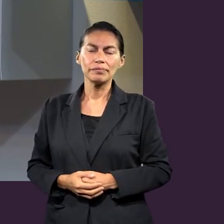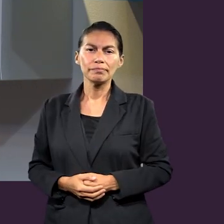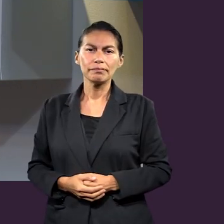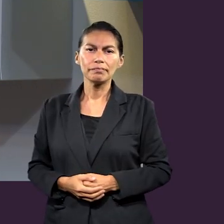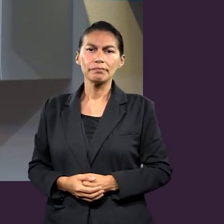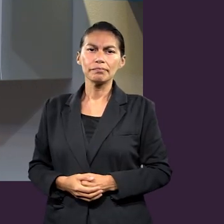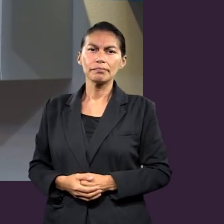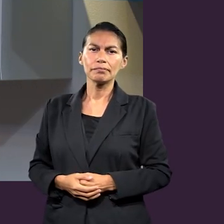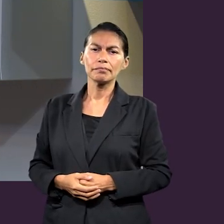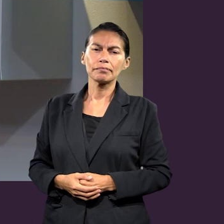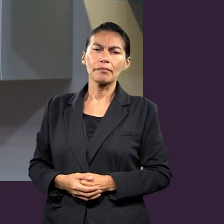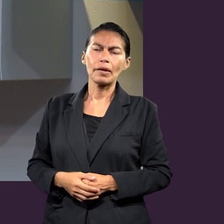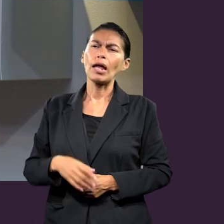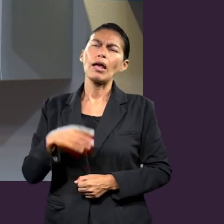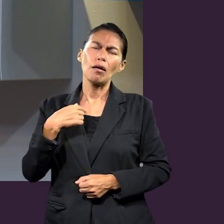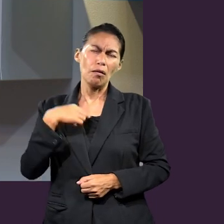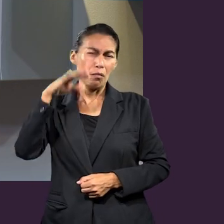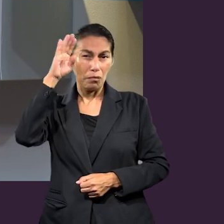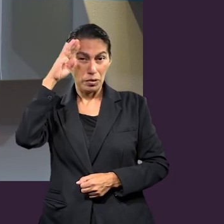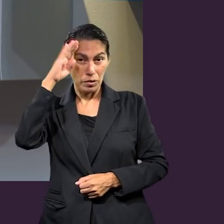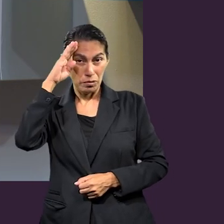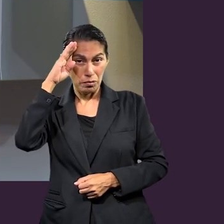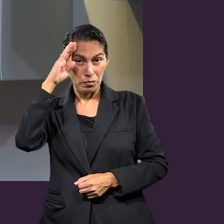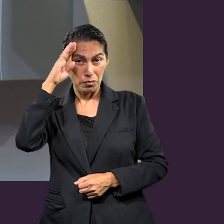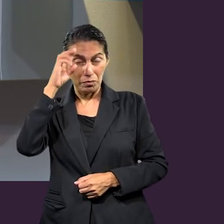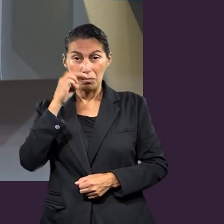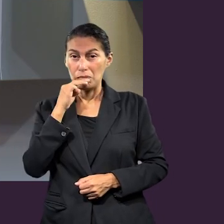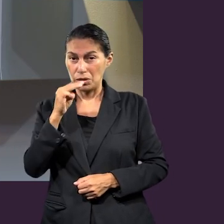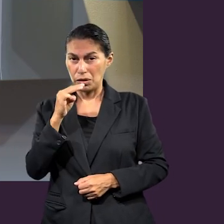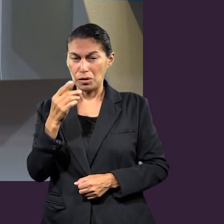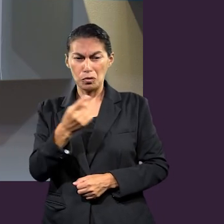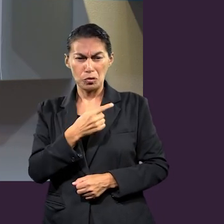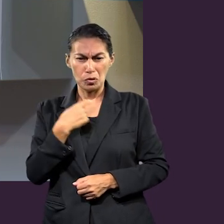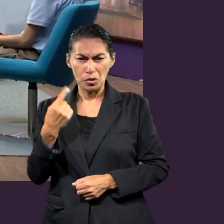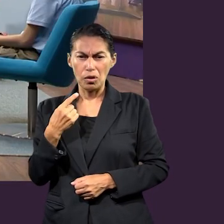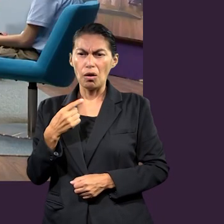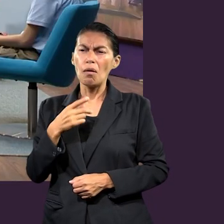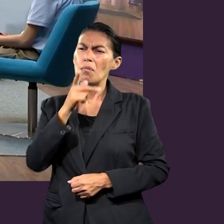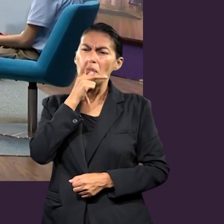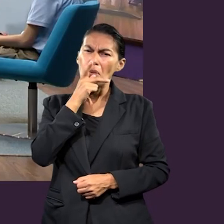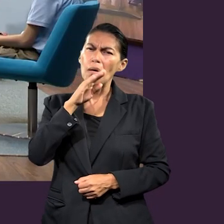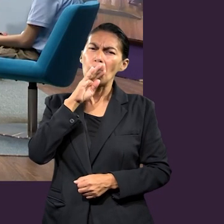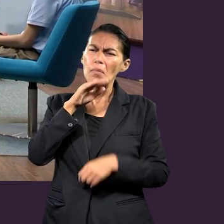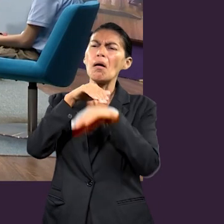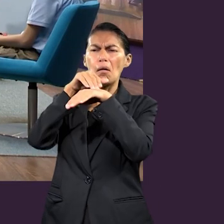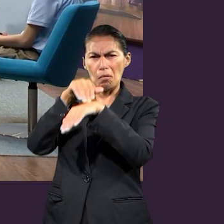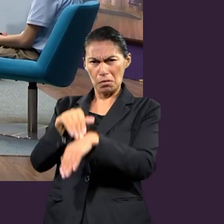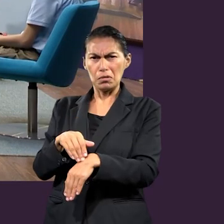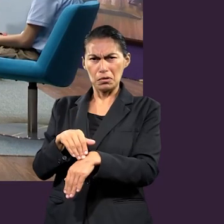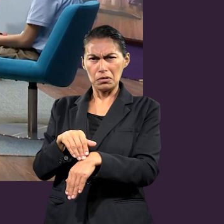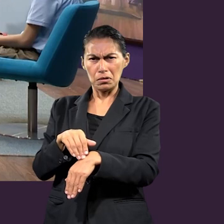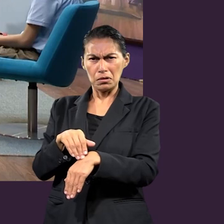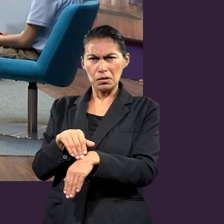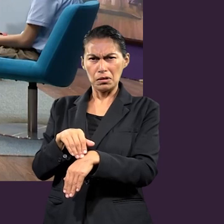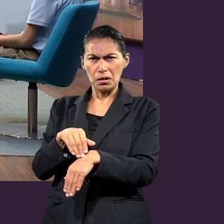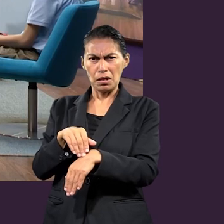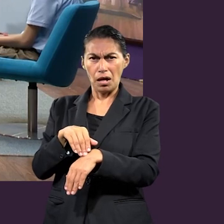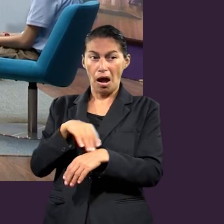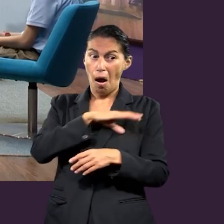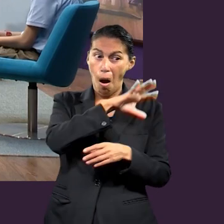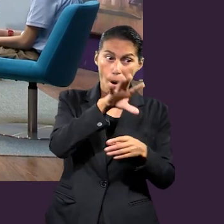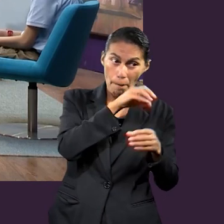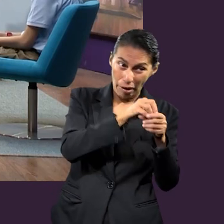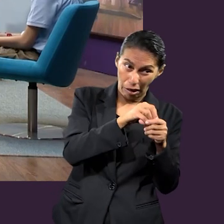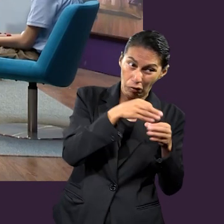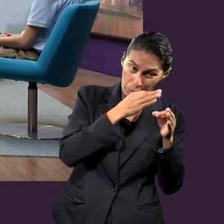la luz de Jesús, la luz de Cristo? Pues creo que el mensaje es que si hay que obedecer a nuestros padres,